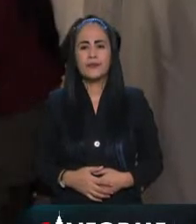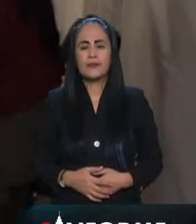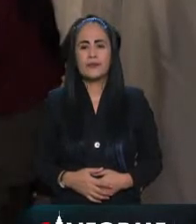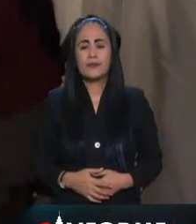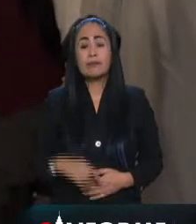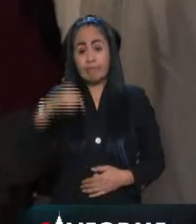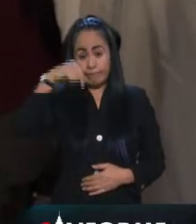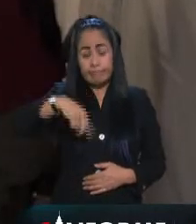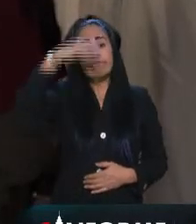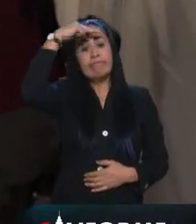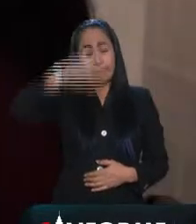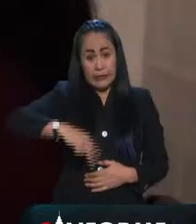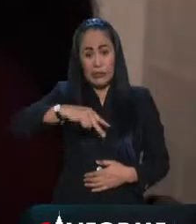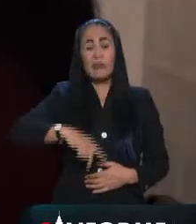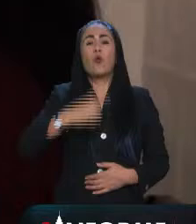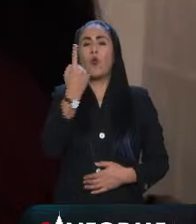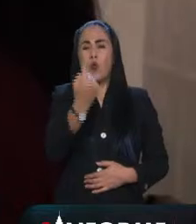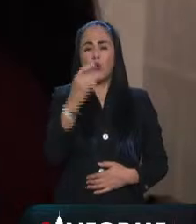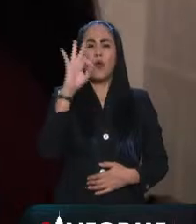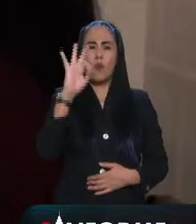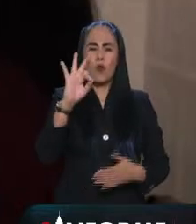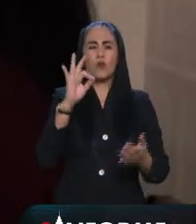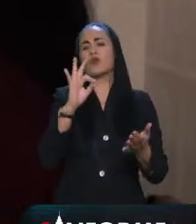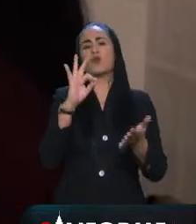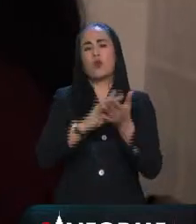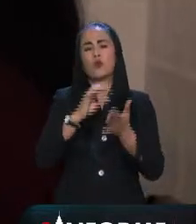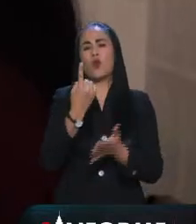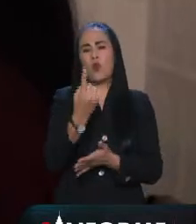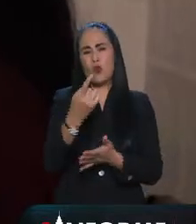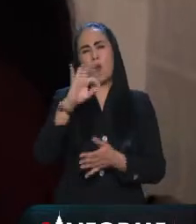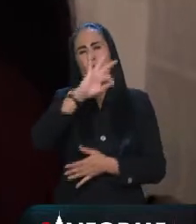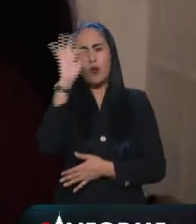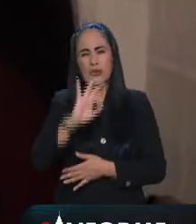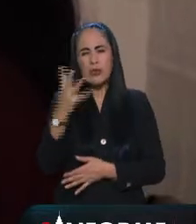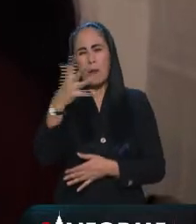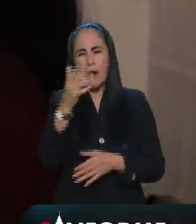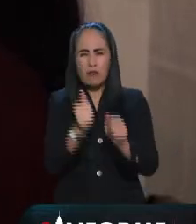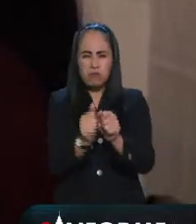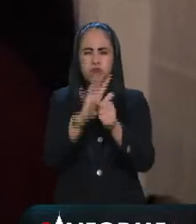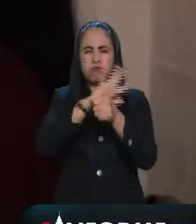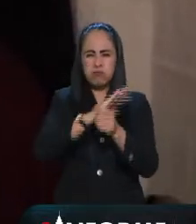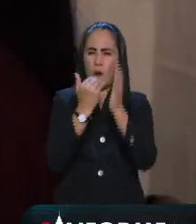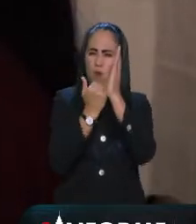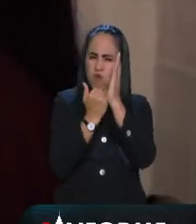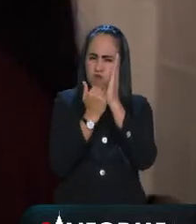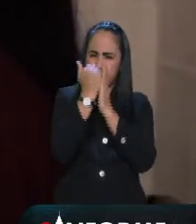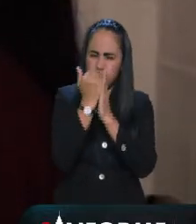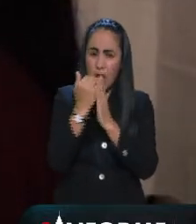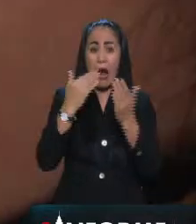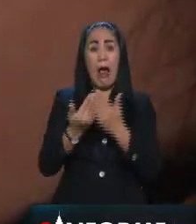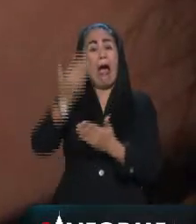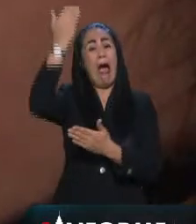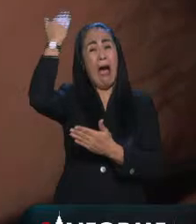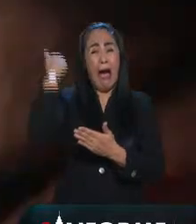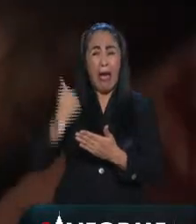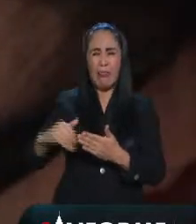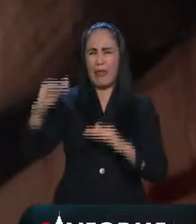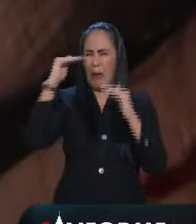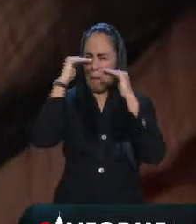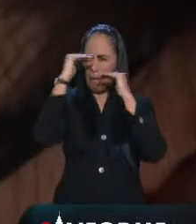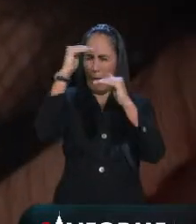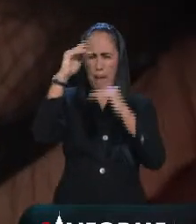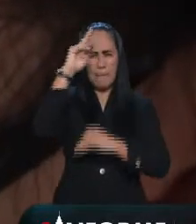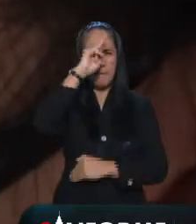México se enfrenta a un incremento del 1.1% de casos activos estimados por COVID-19 si se compara con el máximo histórico que se tuvo durante la pandemia.